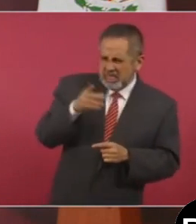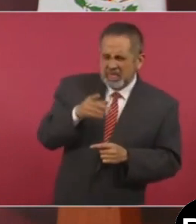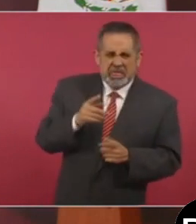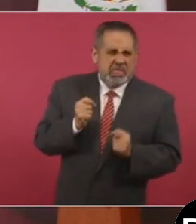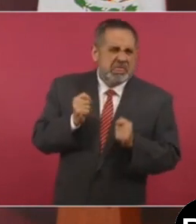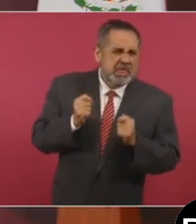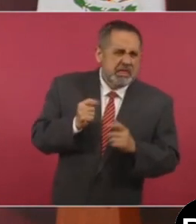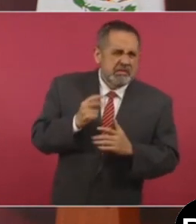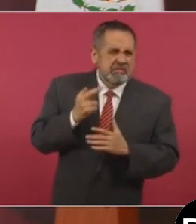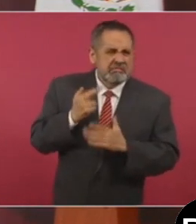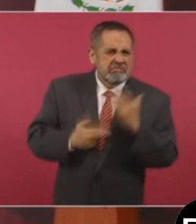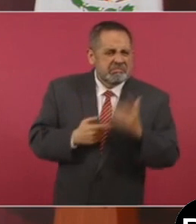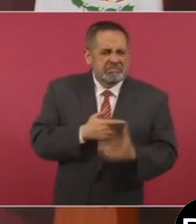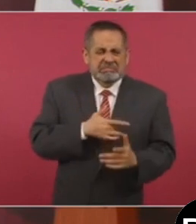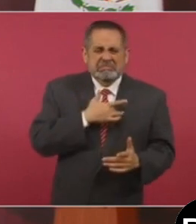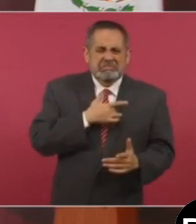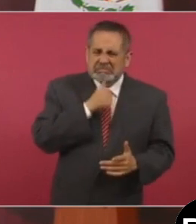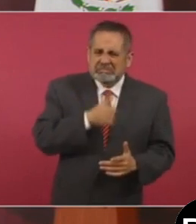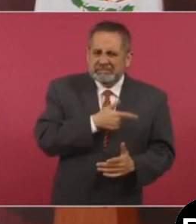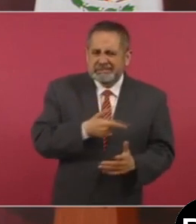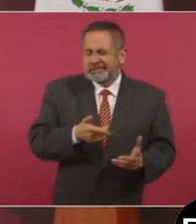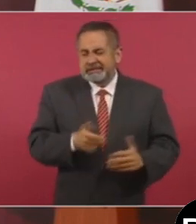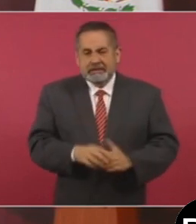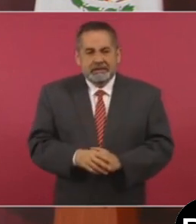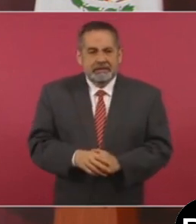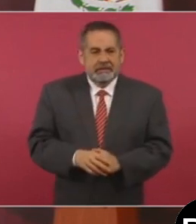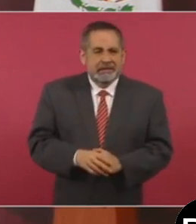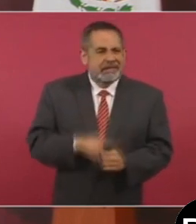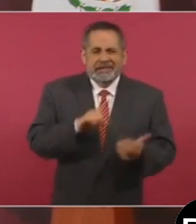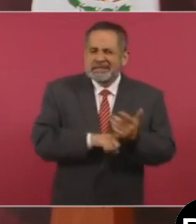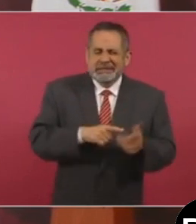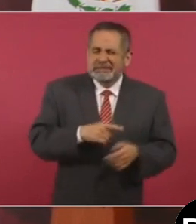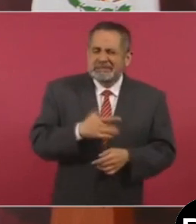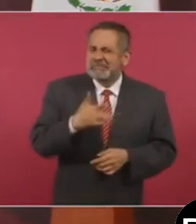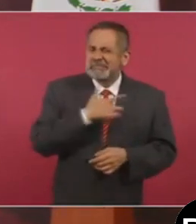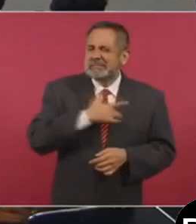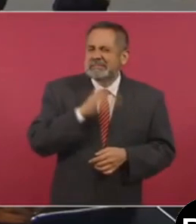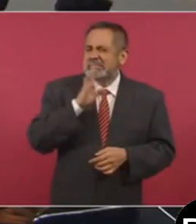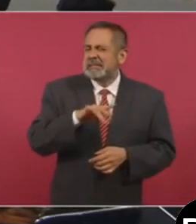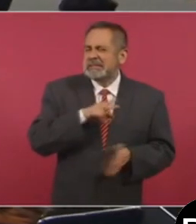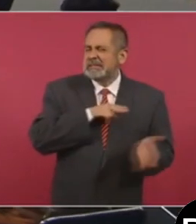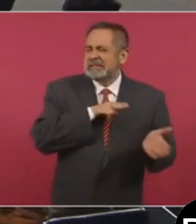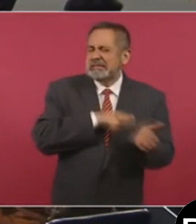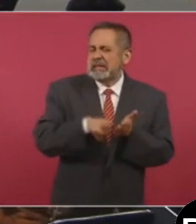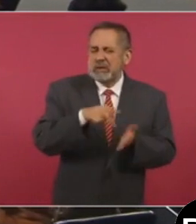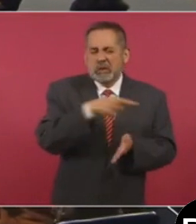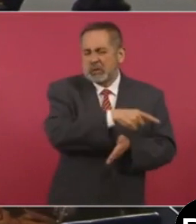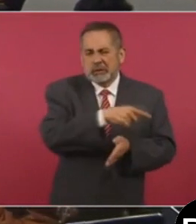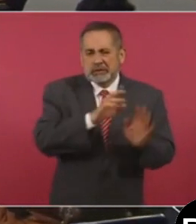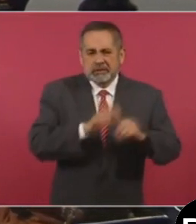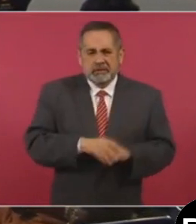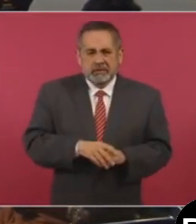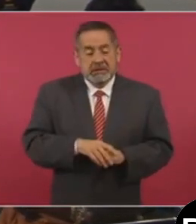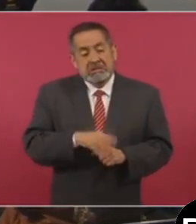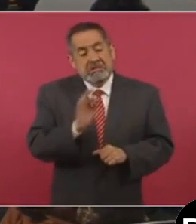de malas entrañas y también a lo mejor de